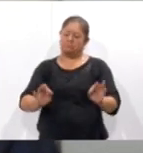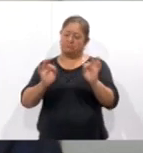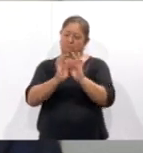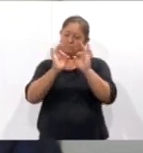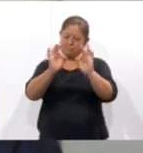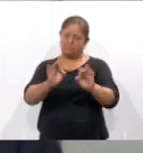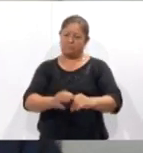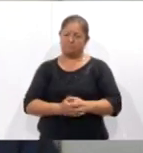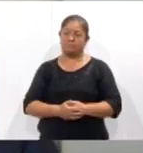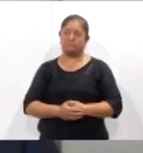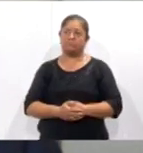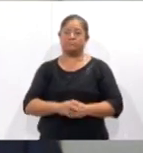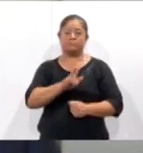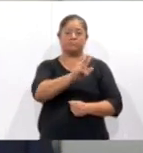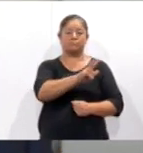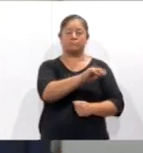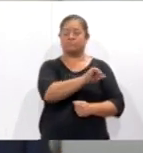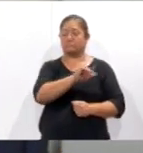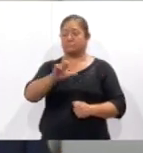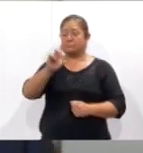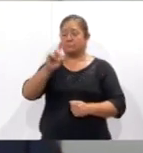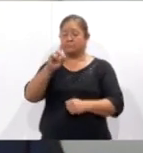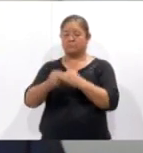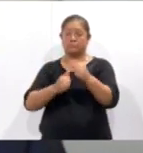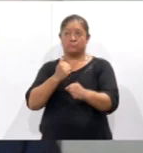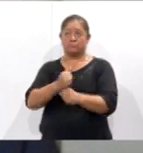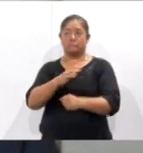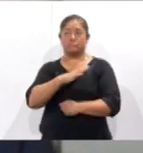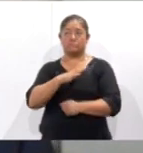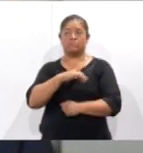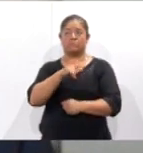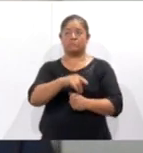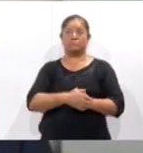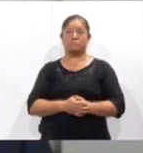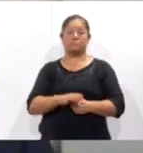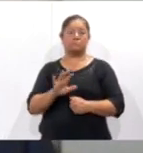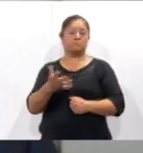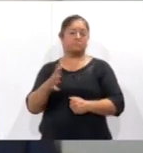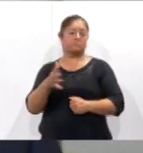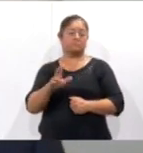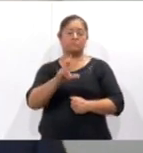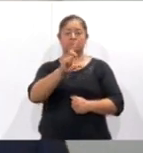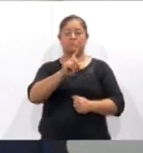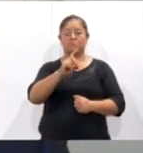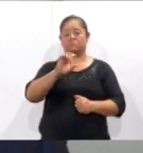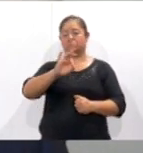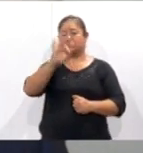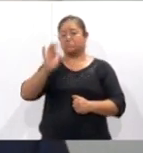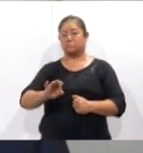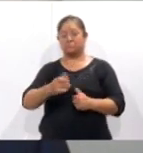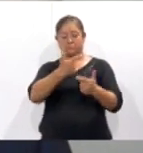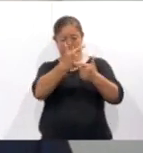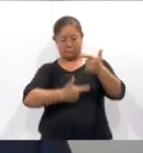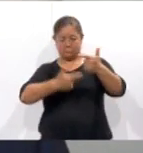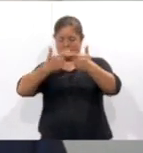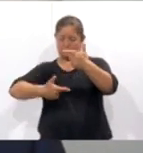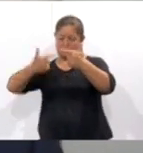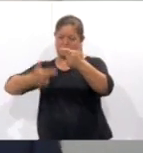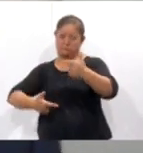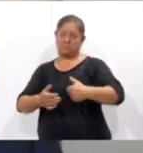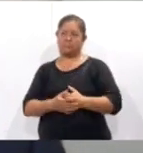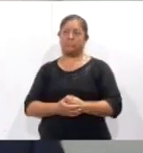Entre 18 y 30 años tenemos alrededor del 30% del padrón electoral.